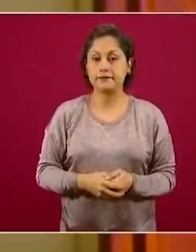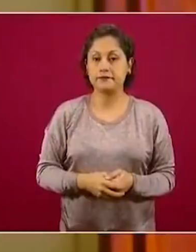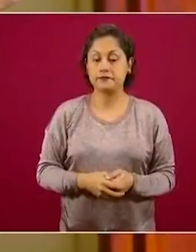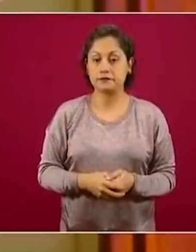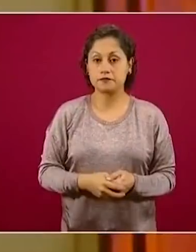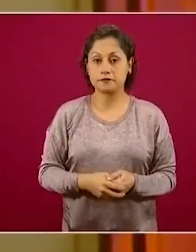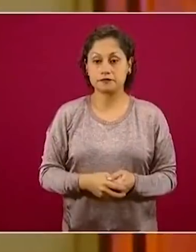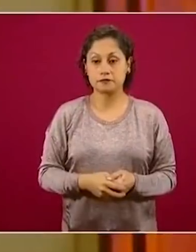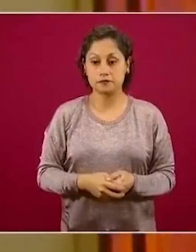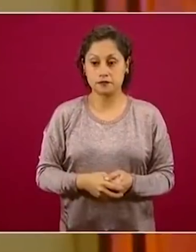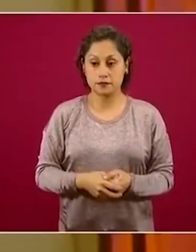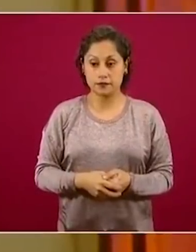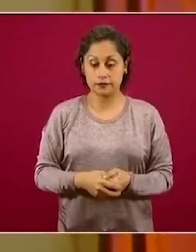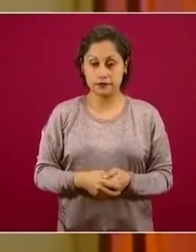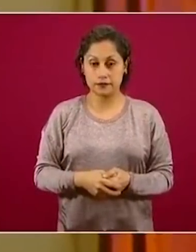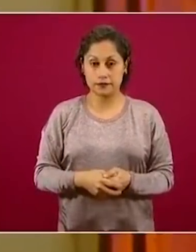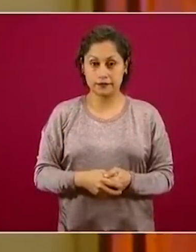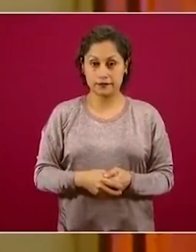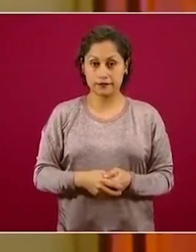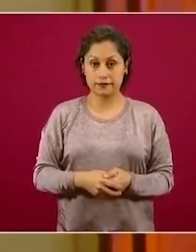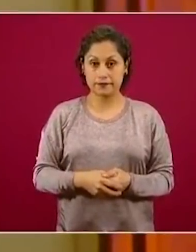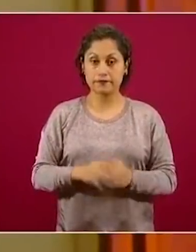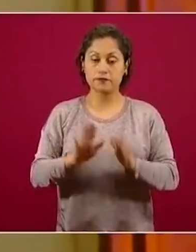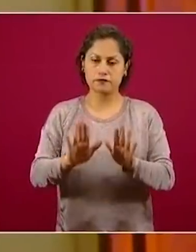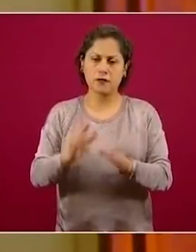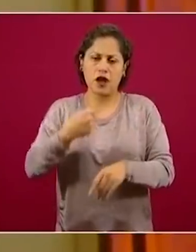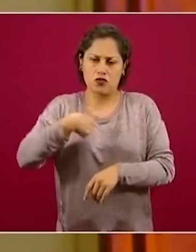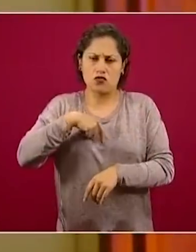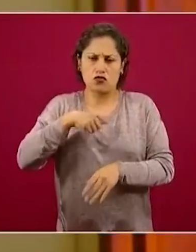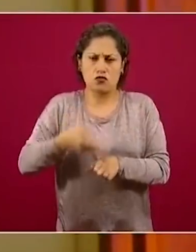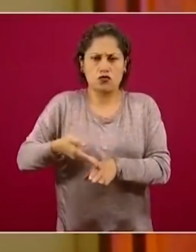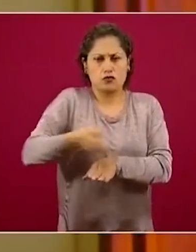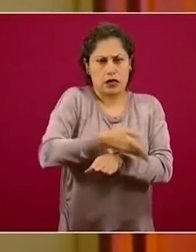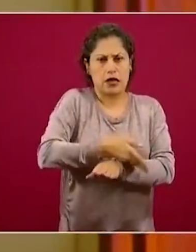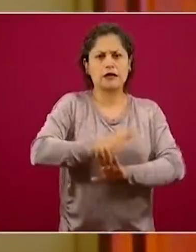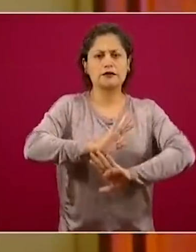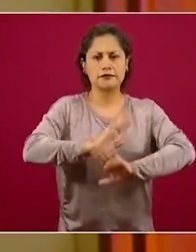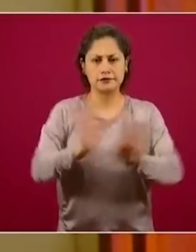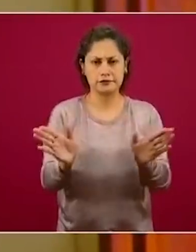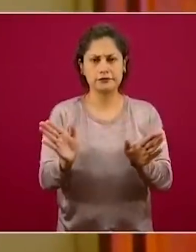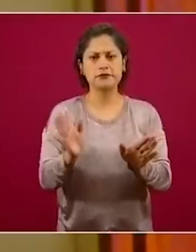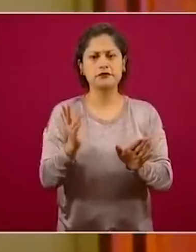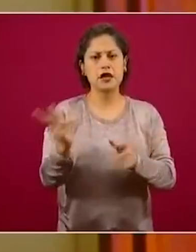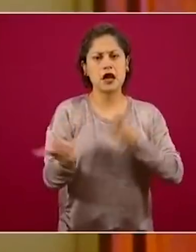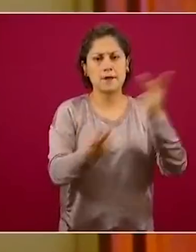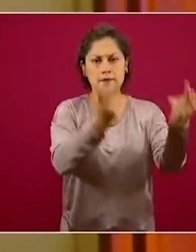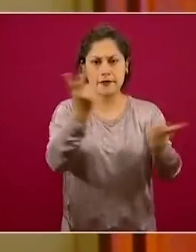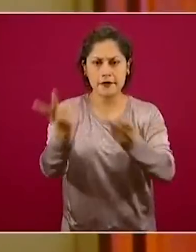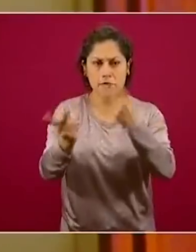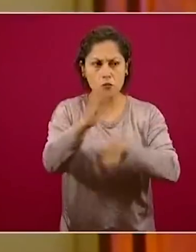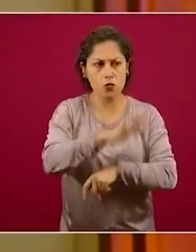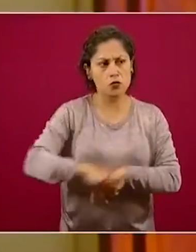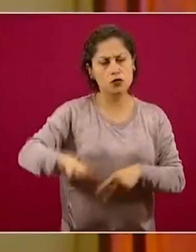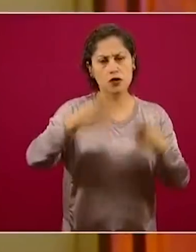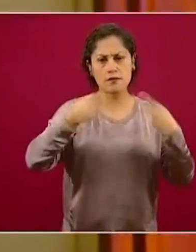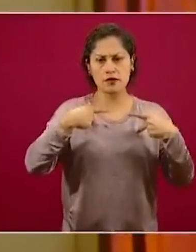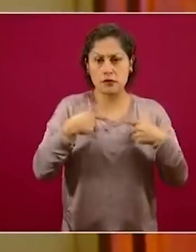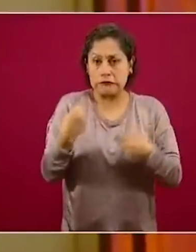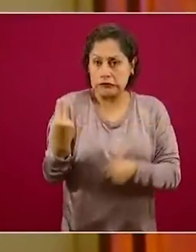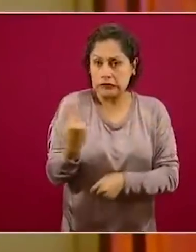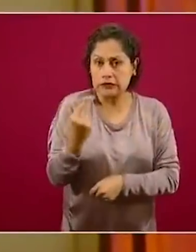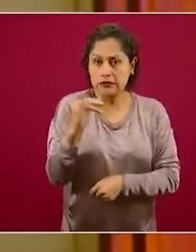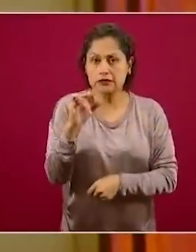apertura, ya les mencioné, hicimos esta encuesta con el objetivo de conocer las necesidades.